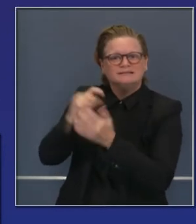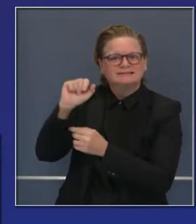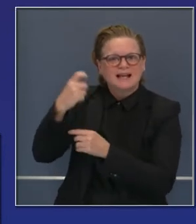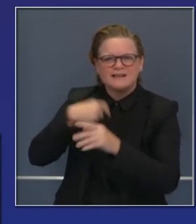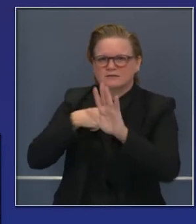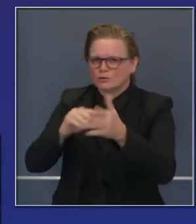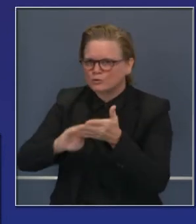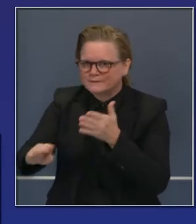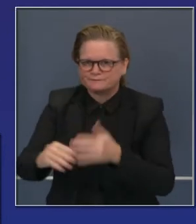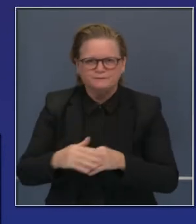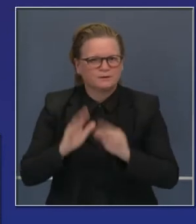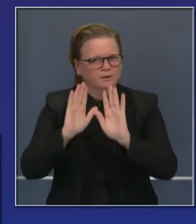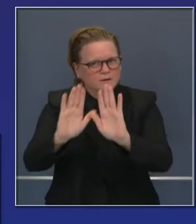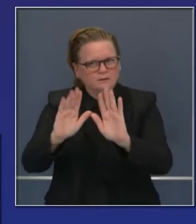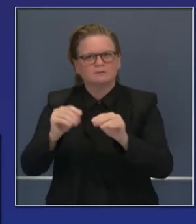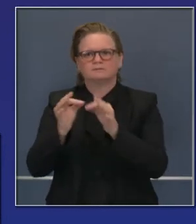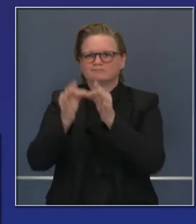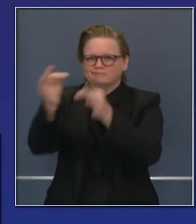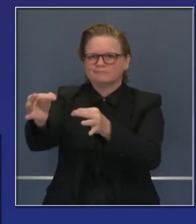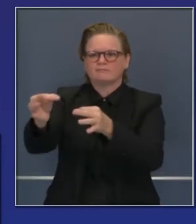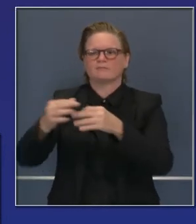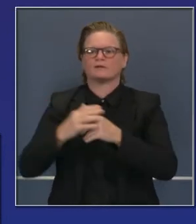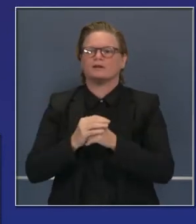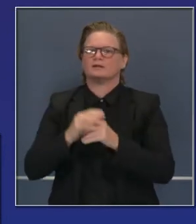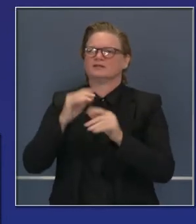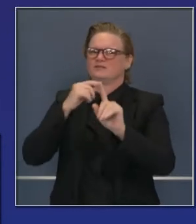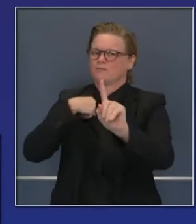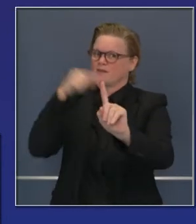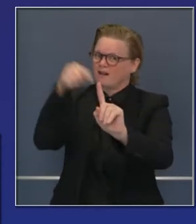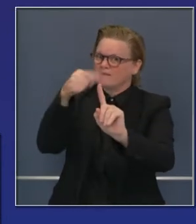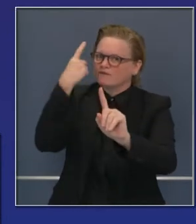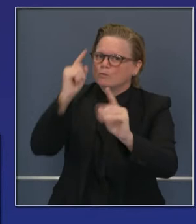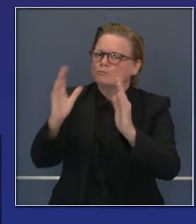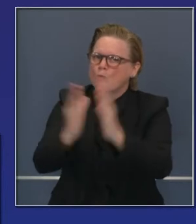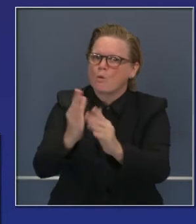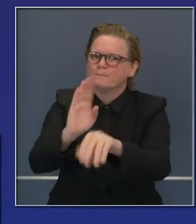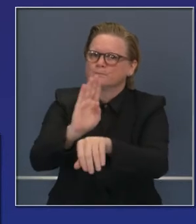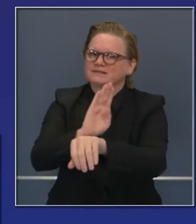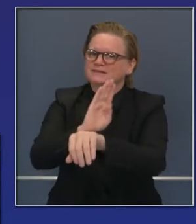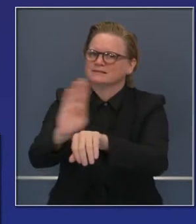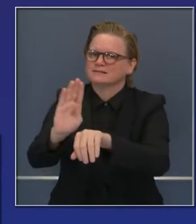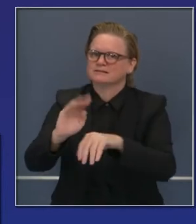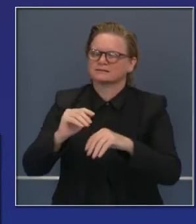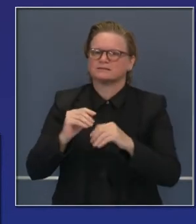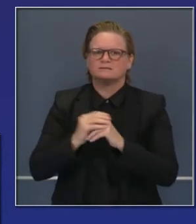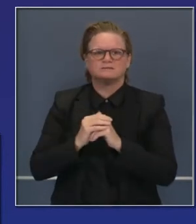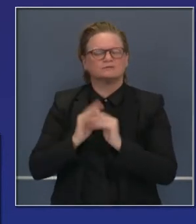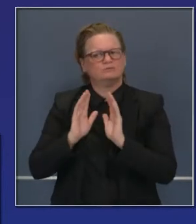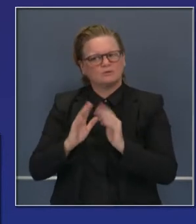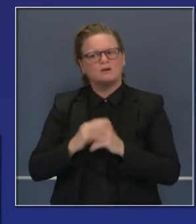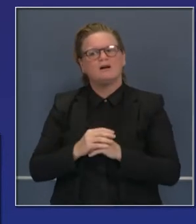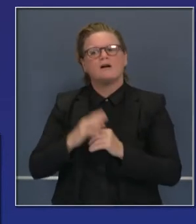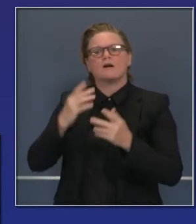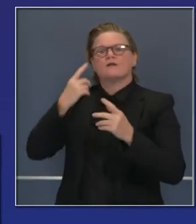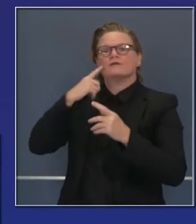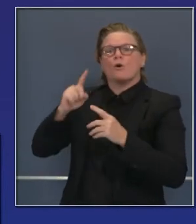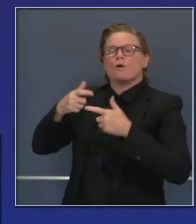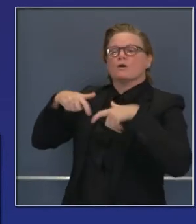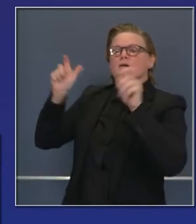en el micro apoyo para pequeños negocios y aquí más infraestructura, más